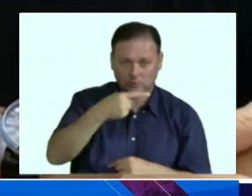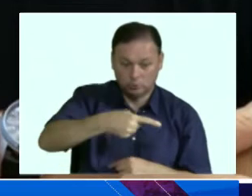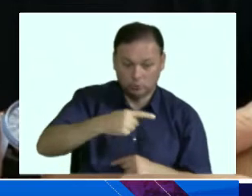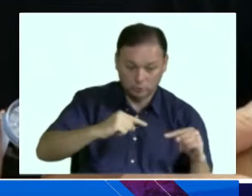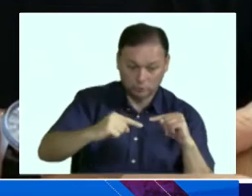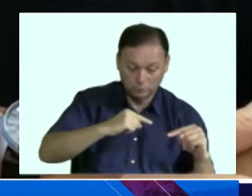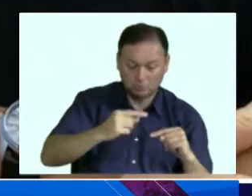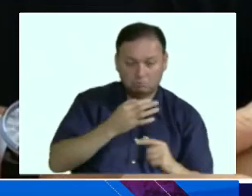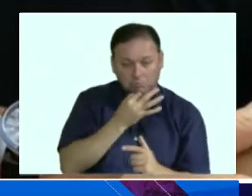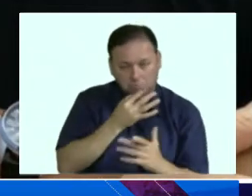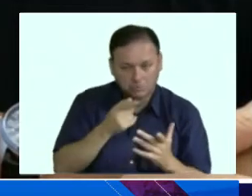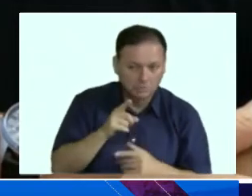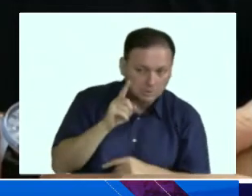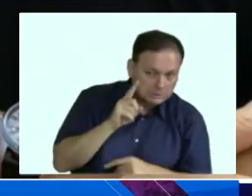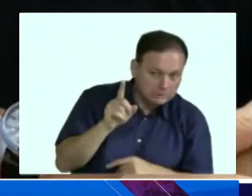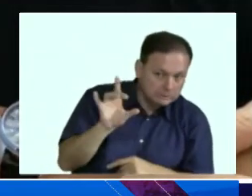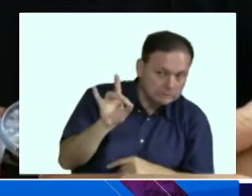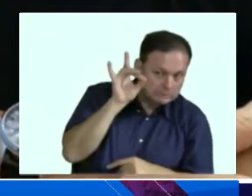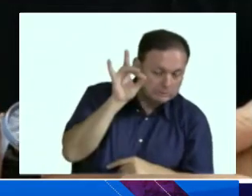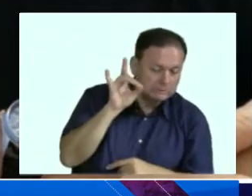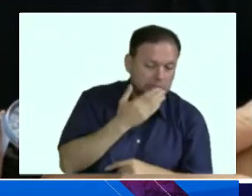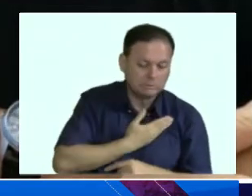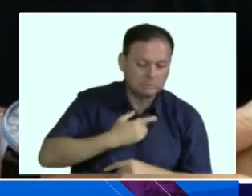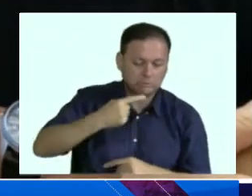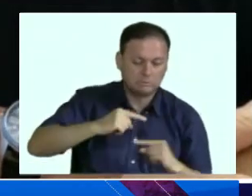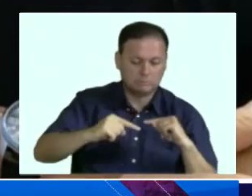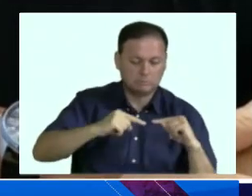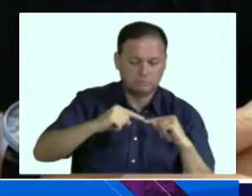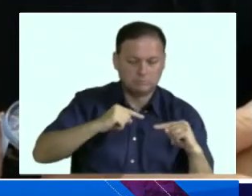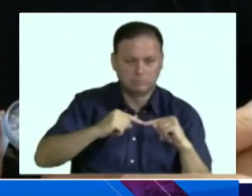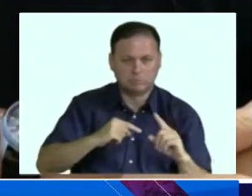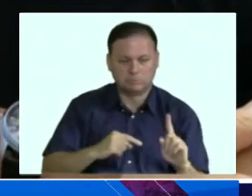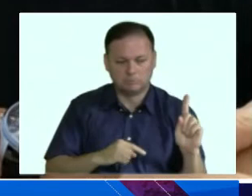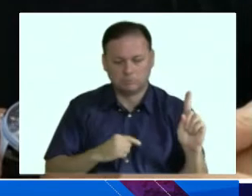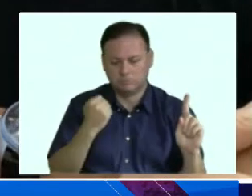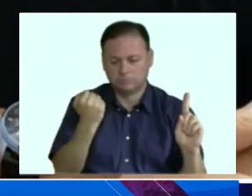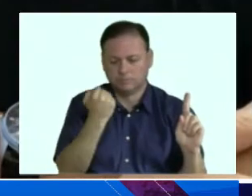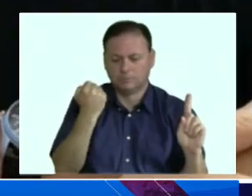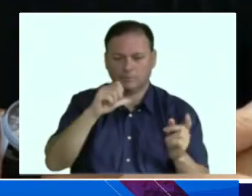vos como el estandarte político ahí, pueda recuperar este cargo en central.